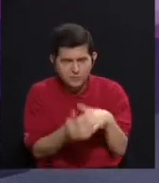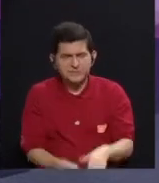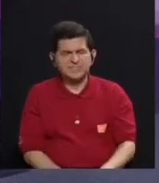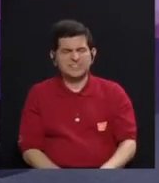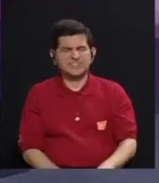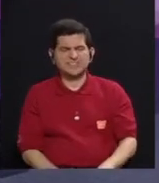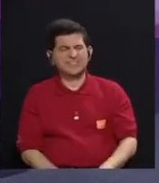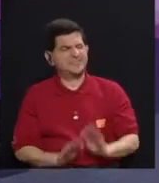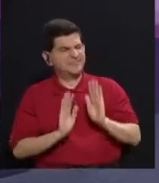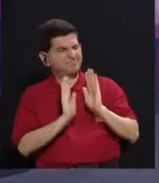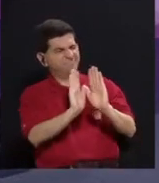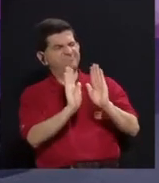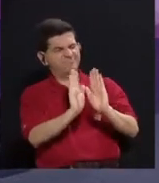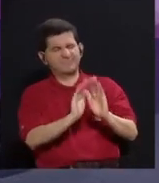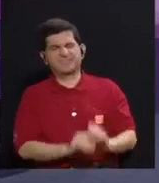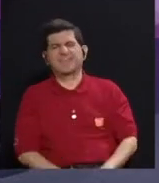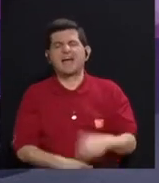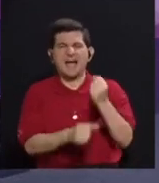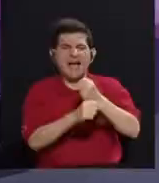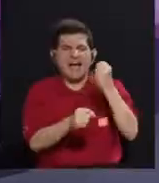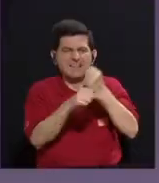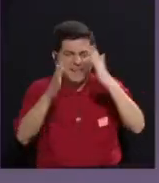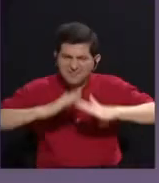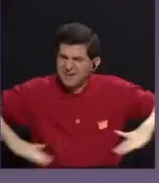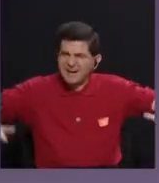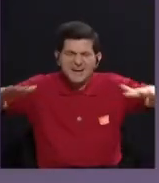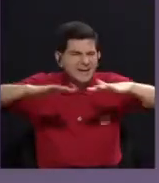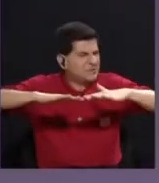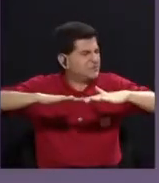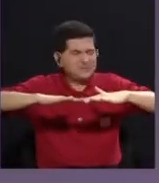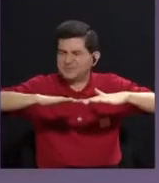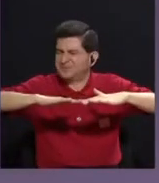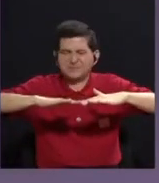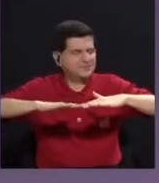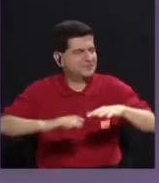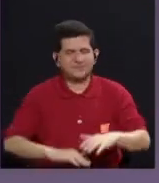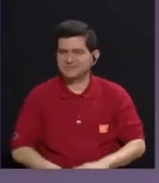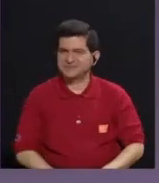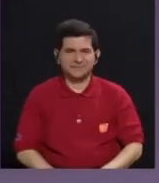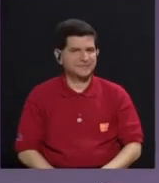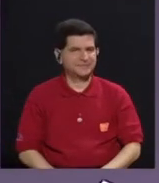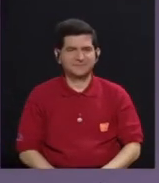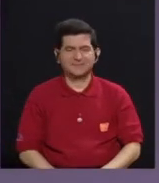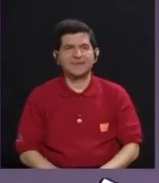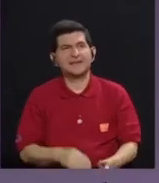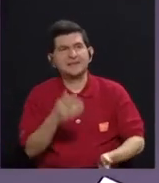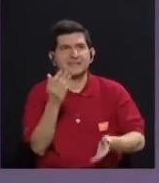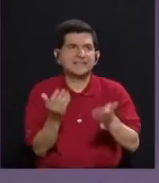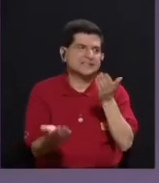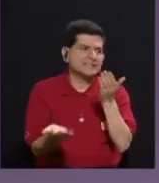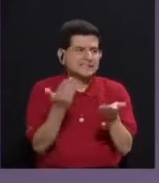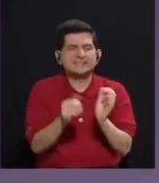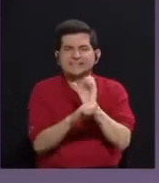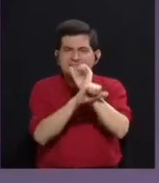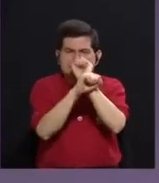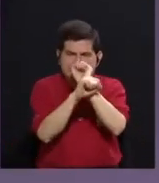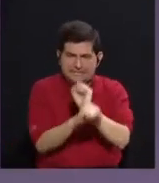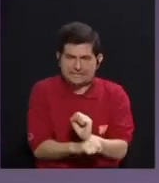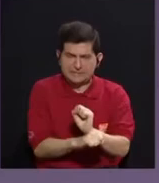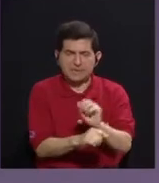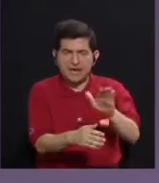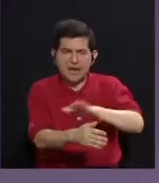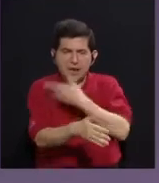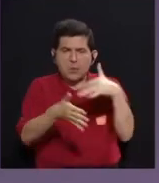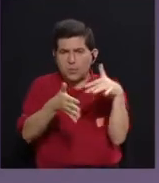mucha resistencia a la etnografía, al trabajo de campo. Es una, digamos que tradicionalmente la